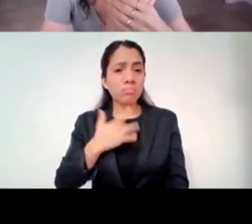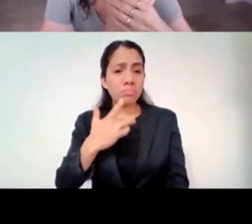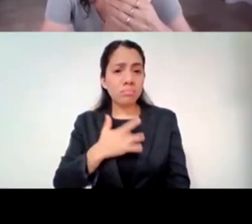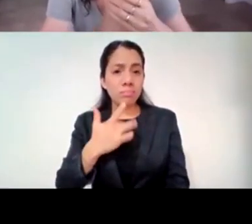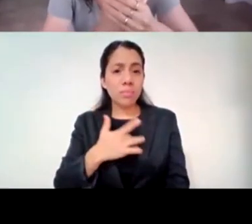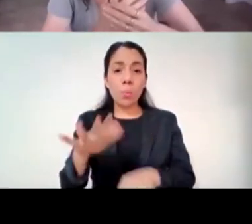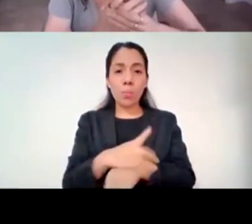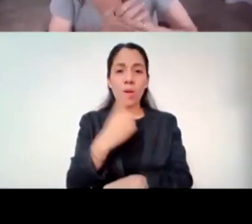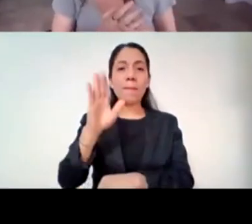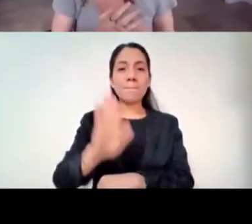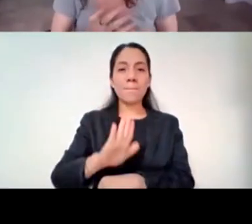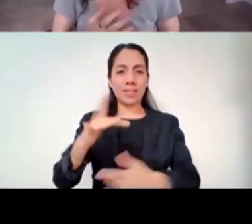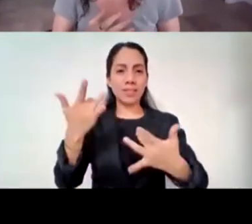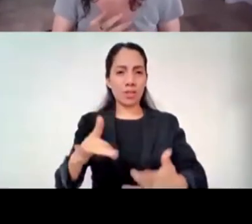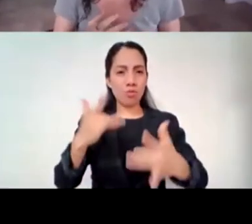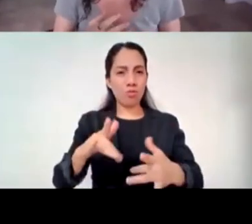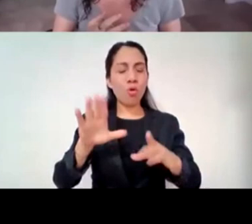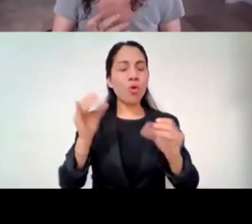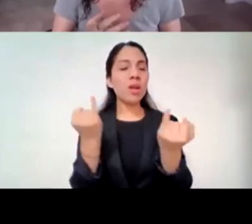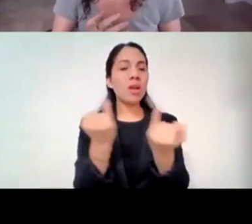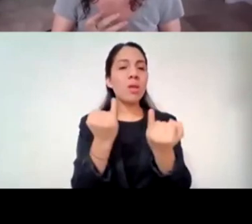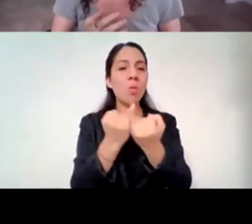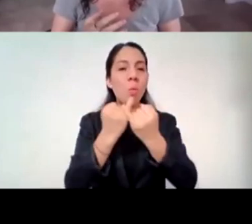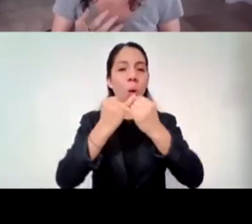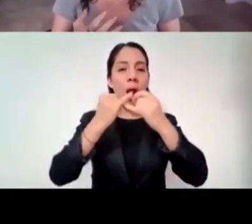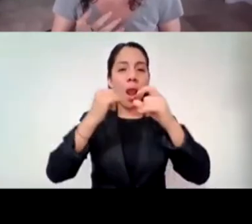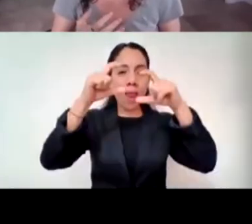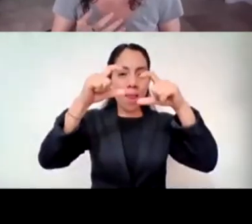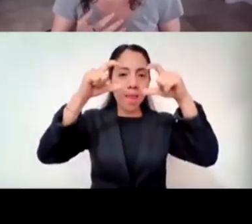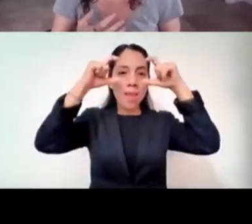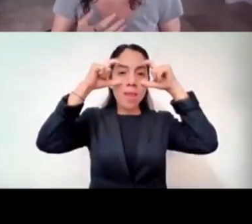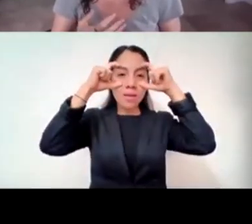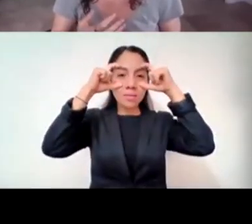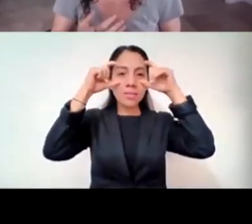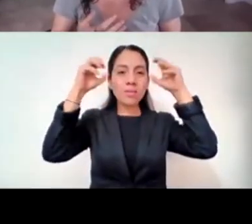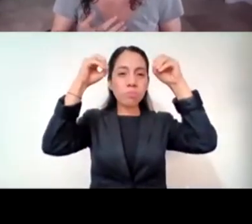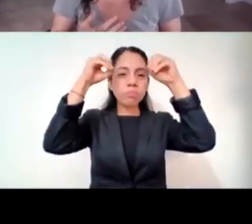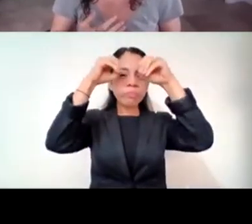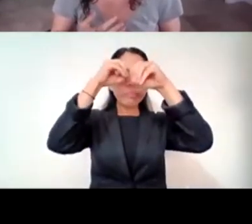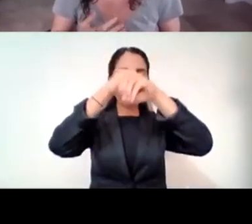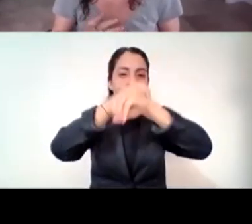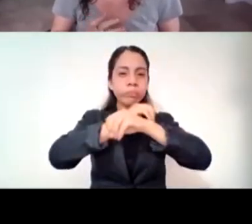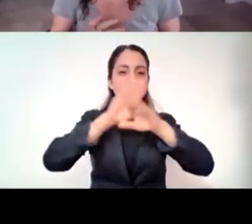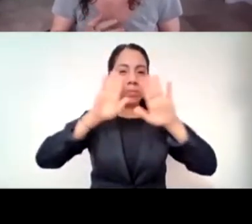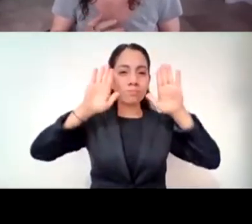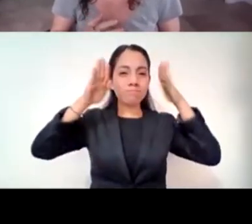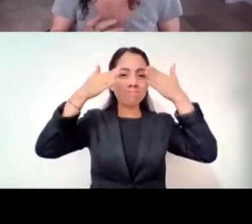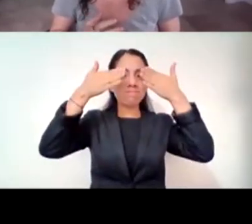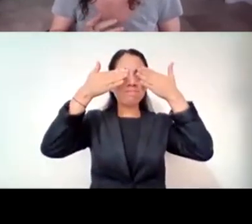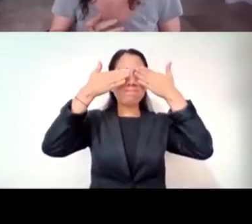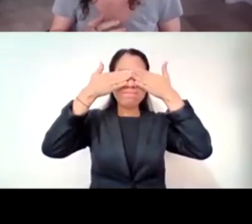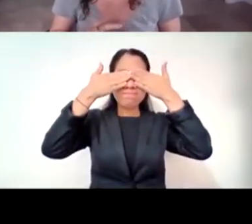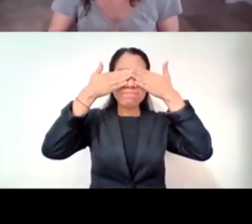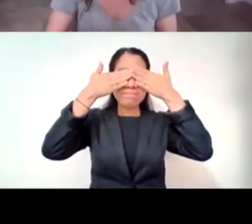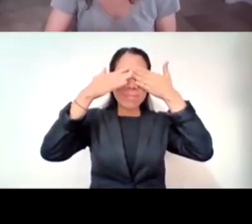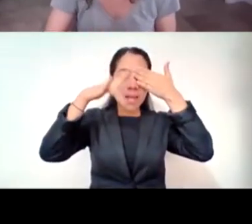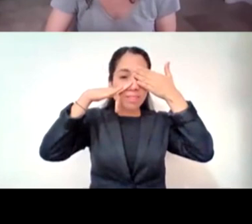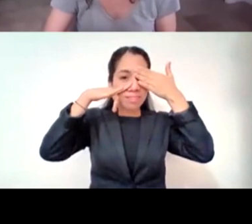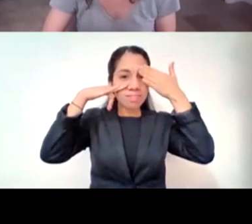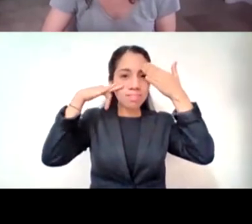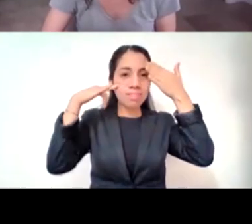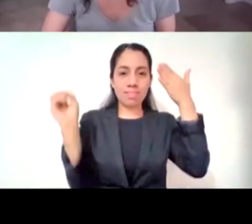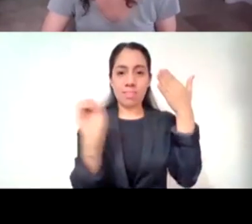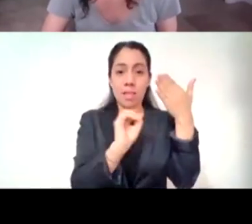ponerte unos lentes oscuros, y no ves nada. Y voy a decir algo muy paradójico. Hacerte consciente del